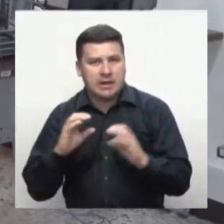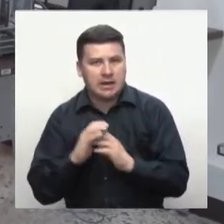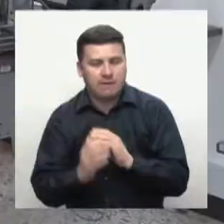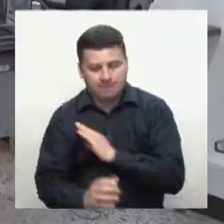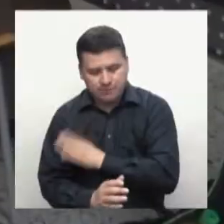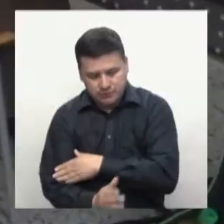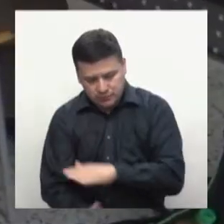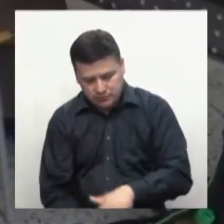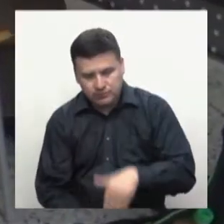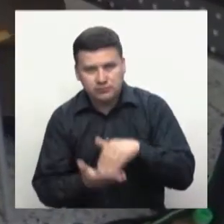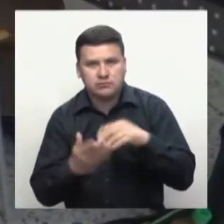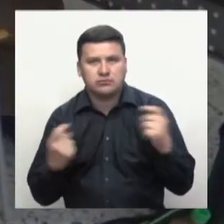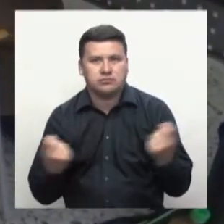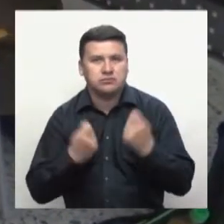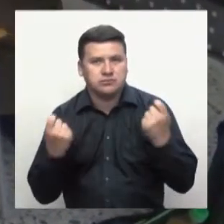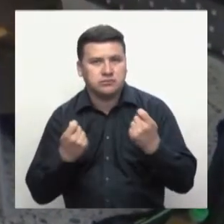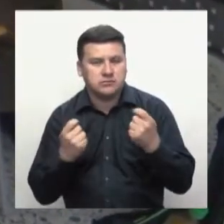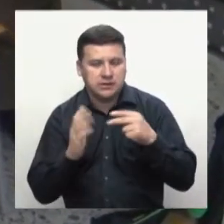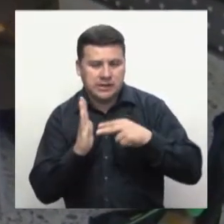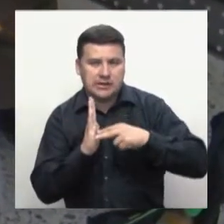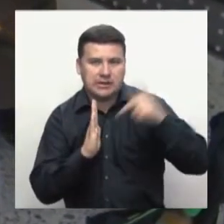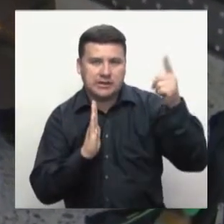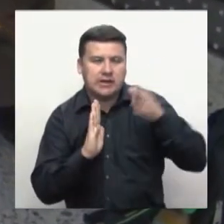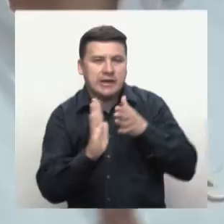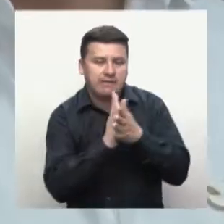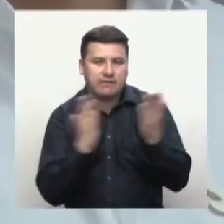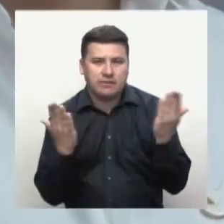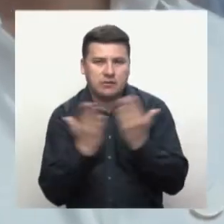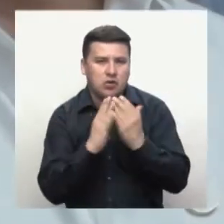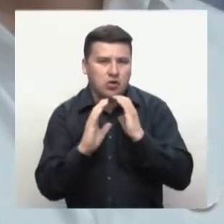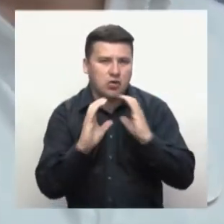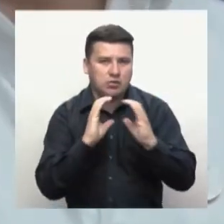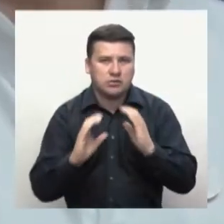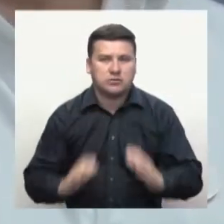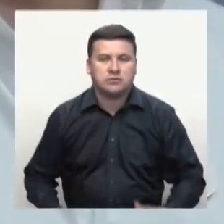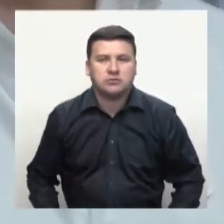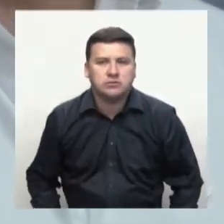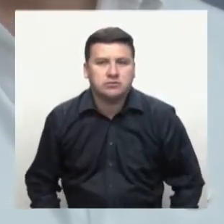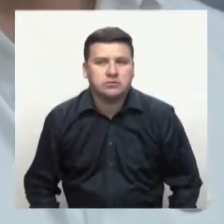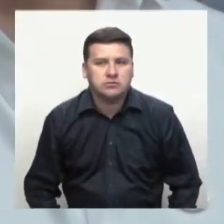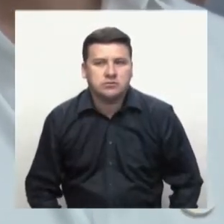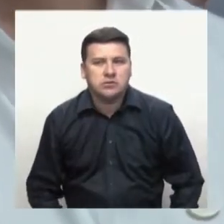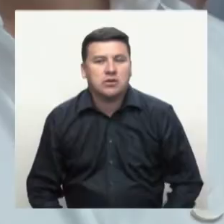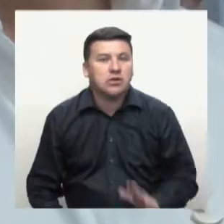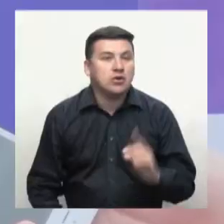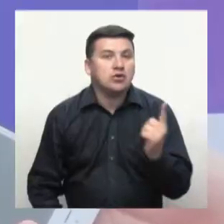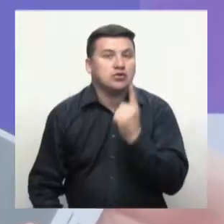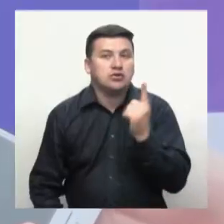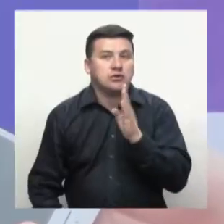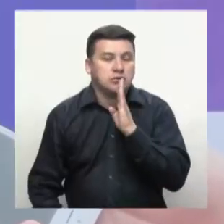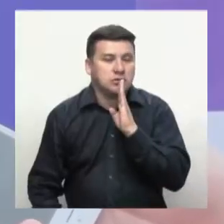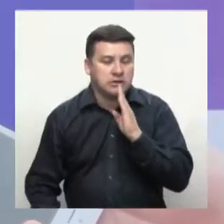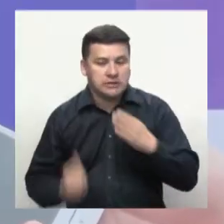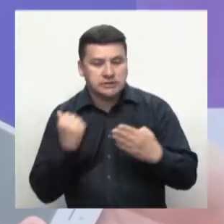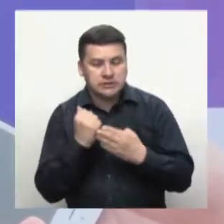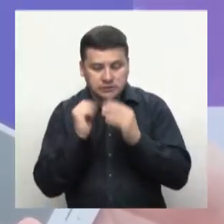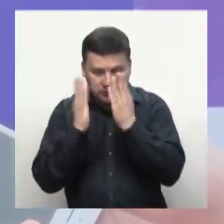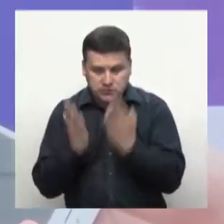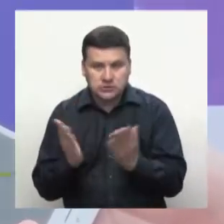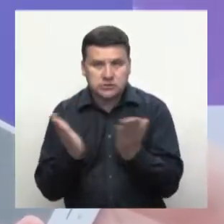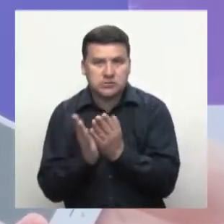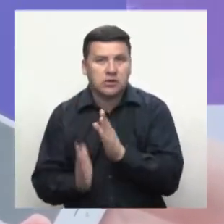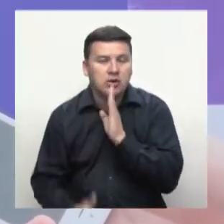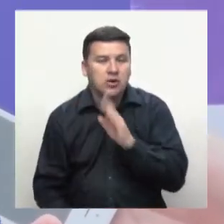Promoción del Sector de las Tecnologías de la Información y las Comunicaciones. No va a ser solamente para los estudiantes del SENA, sino para los jóvenes